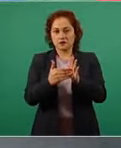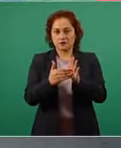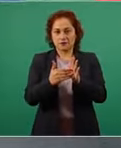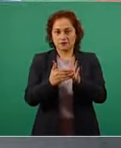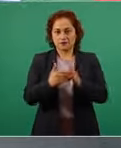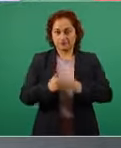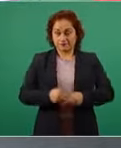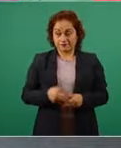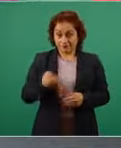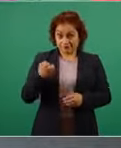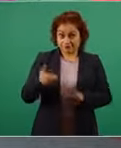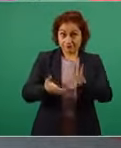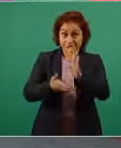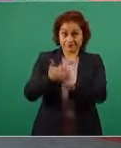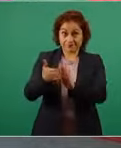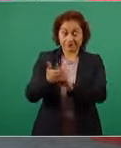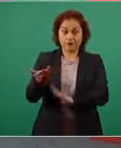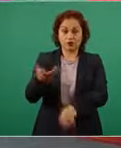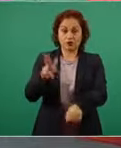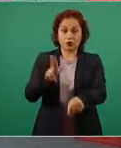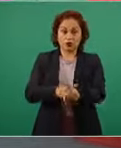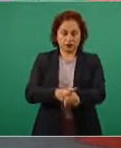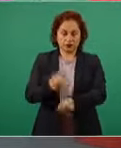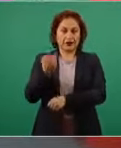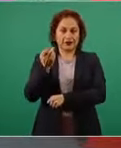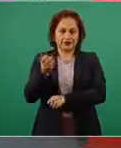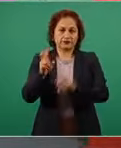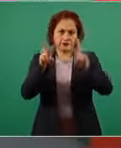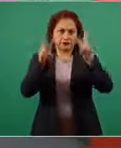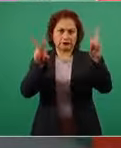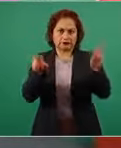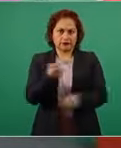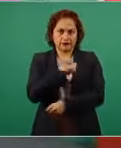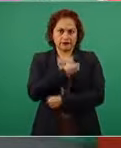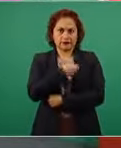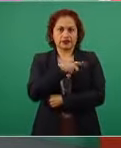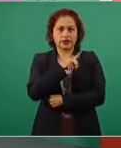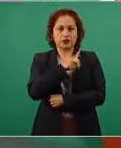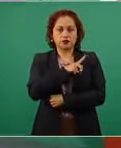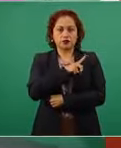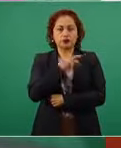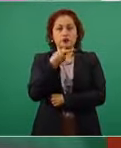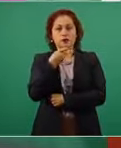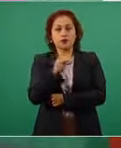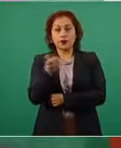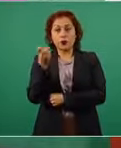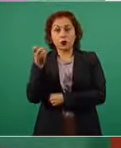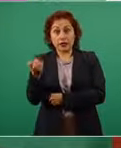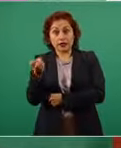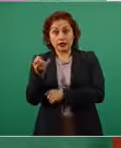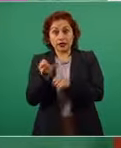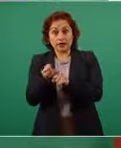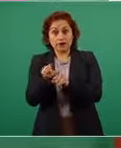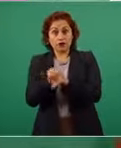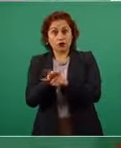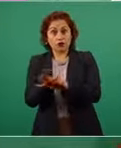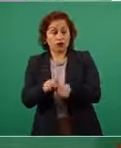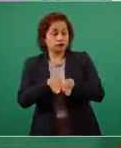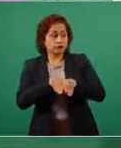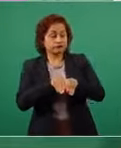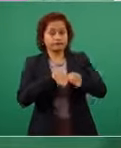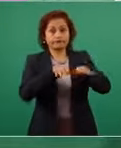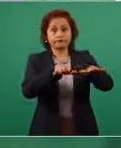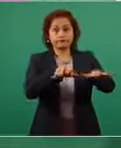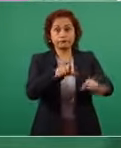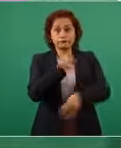pero eso que le estoy planteando que tiene que ver con la salud no se dice nada en los medios de